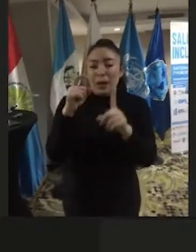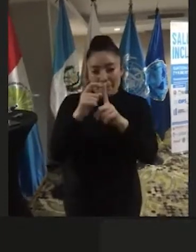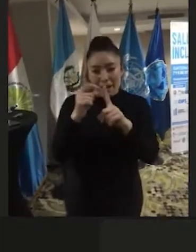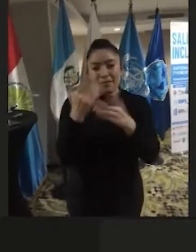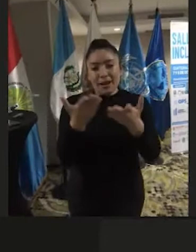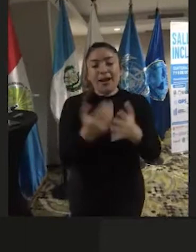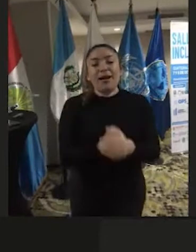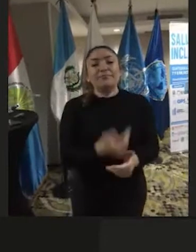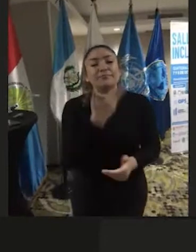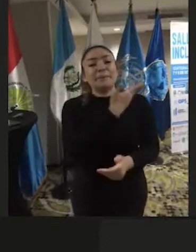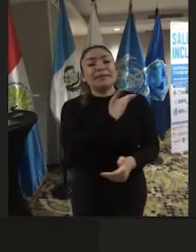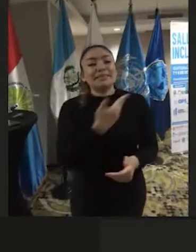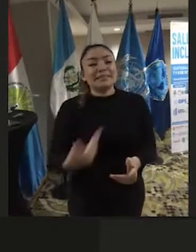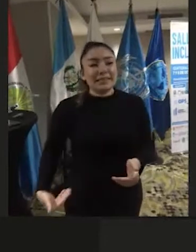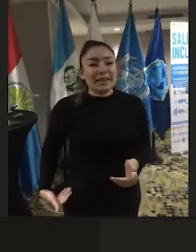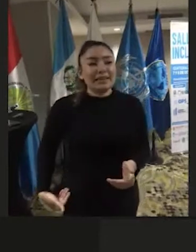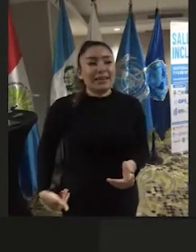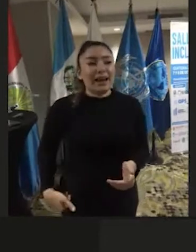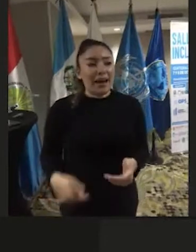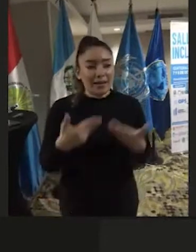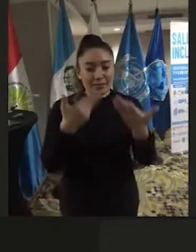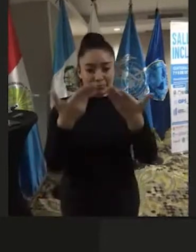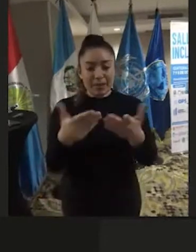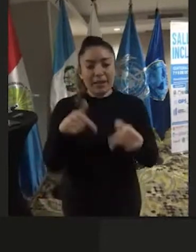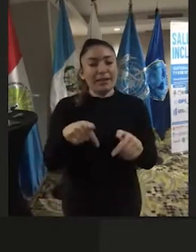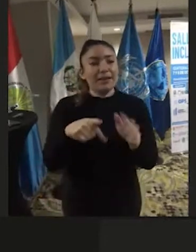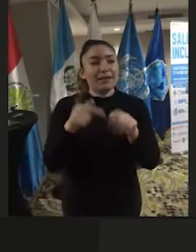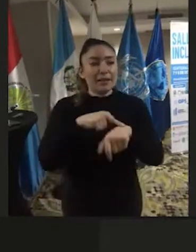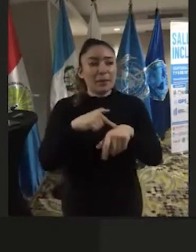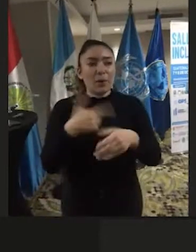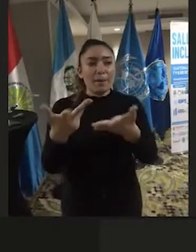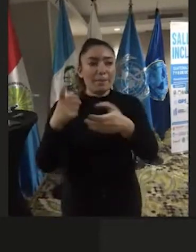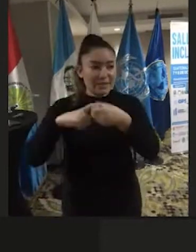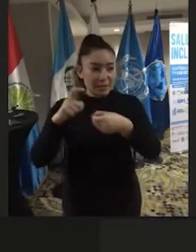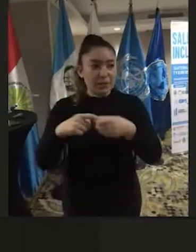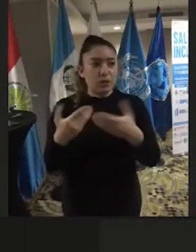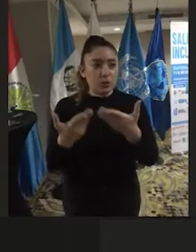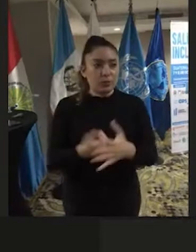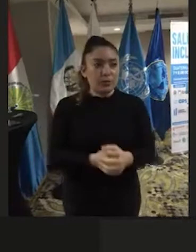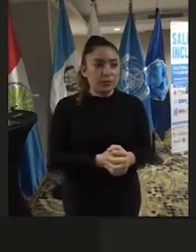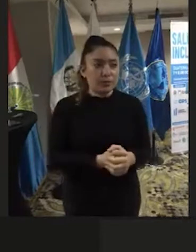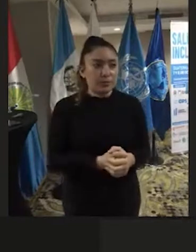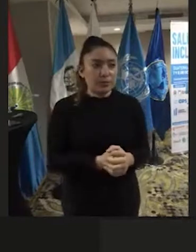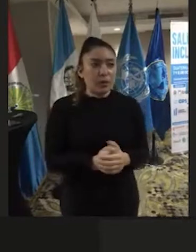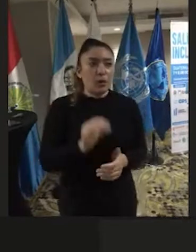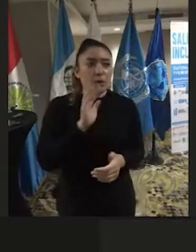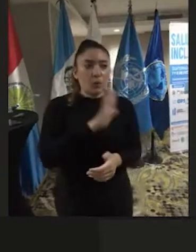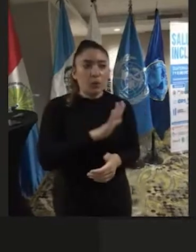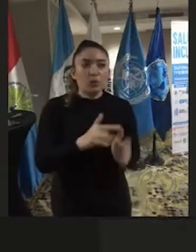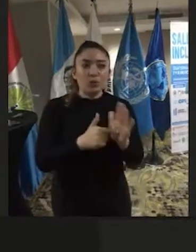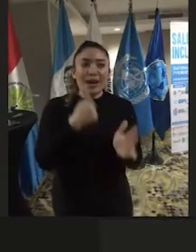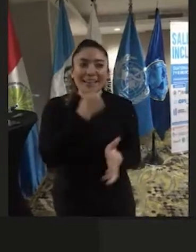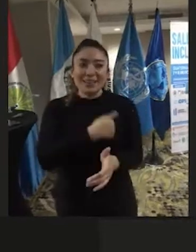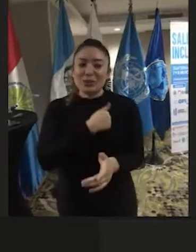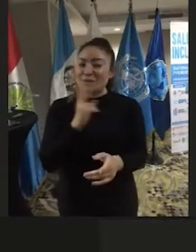la presidenta ha cedido el espacio de participación con su actitud siempre tan humilde